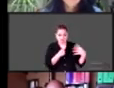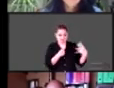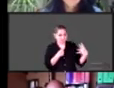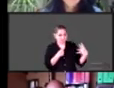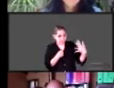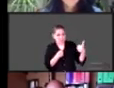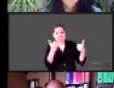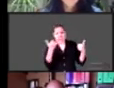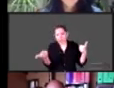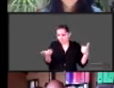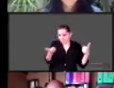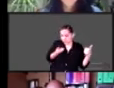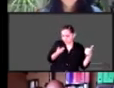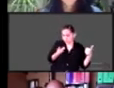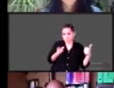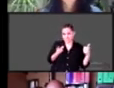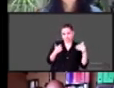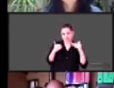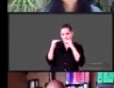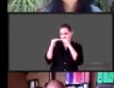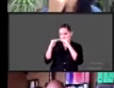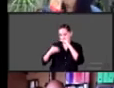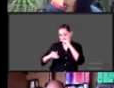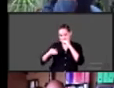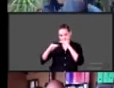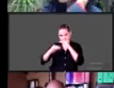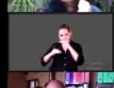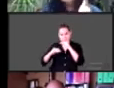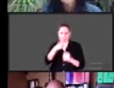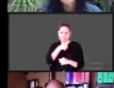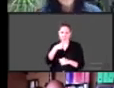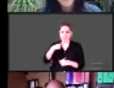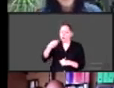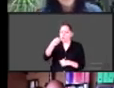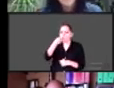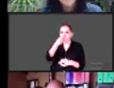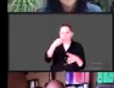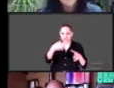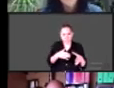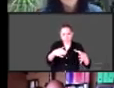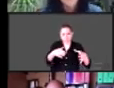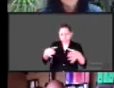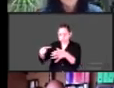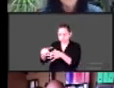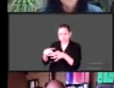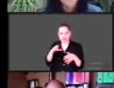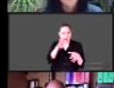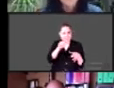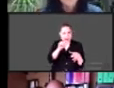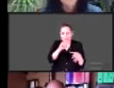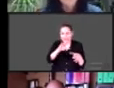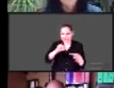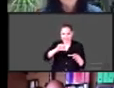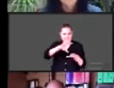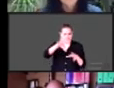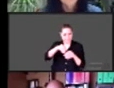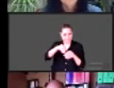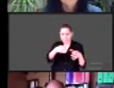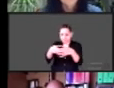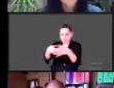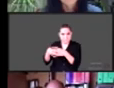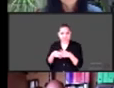la línea de pobreza extrema, es decir, el valor monetario de la canasta alimentaria, pues es considerado como pobre extremo en nuestro país.